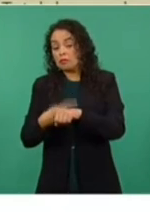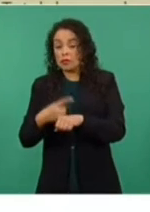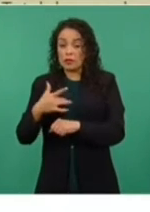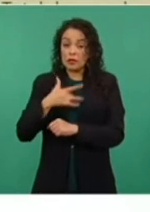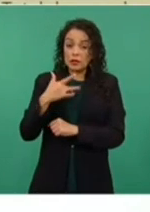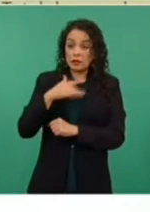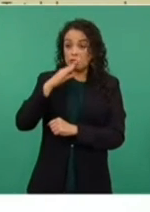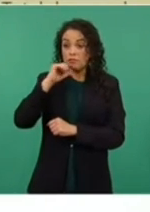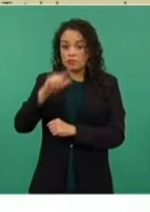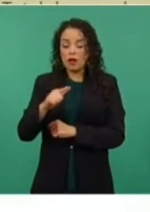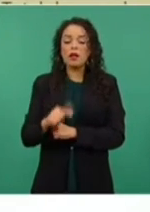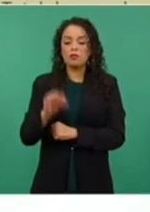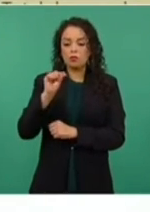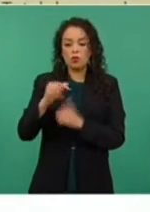de las escuelas. Y en general...